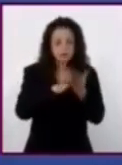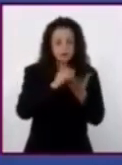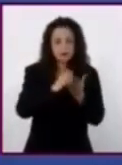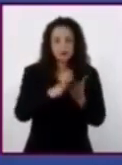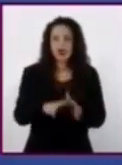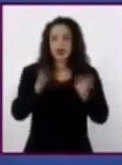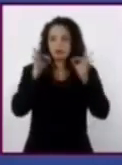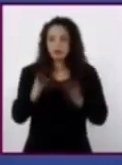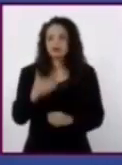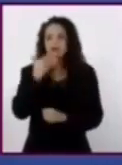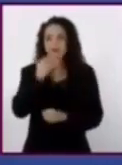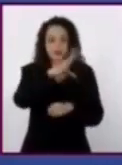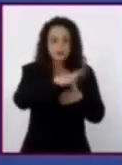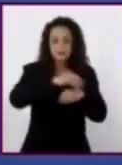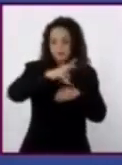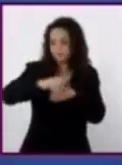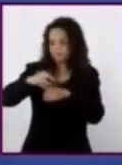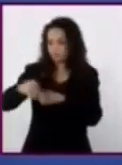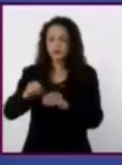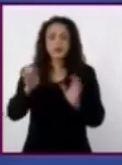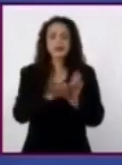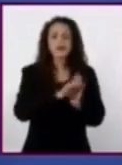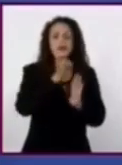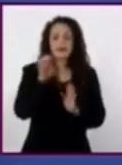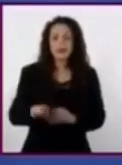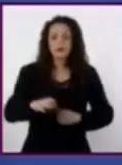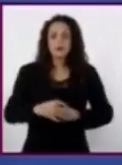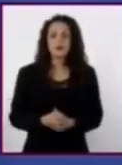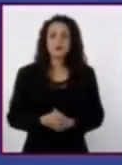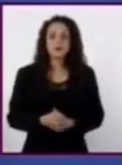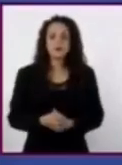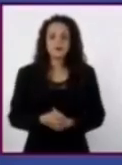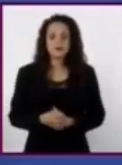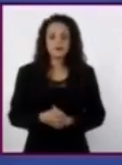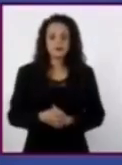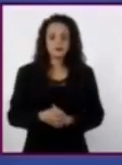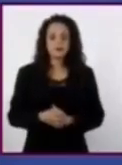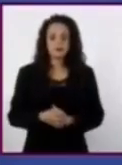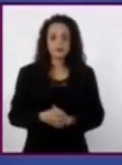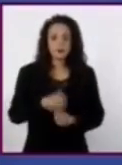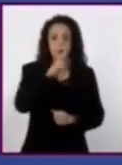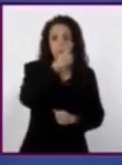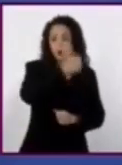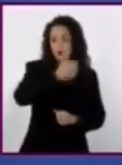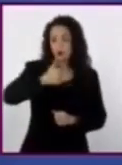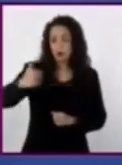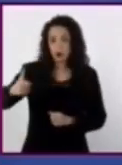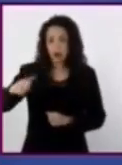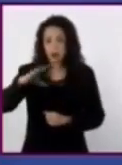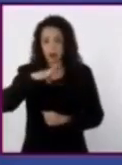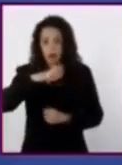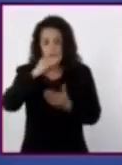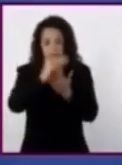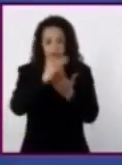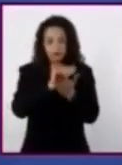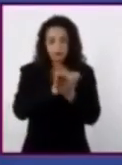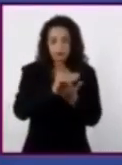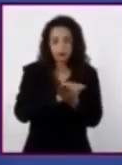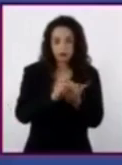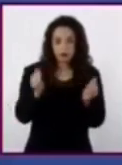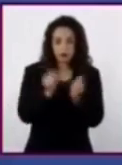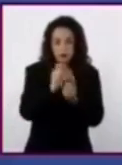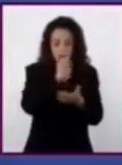Por ejemplo... Contiene cada uno de los apartados del esquema de